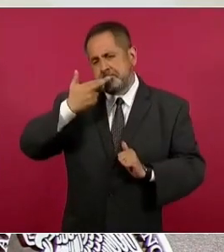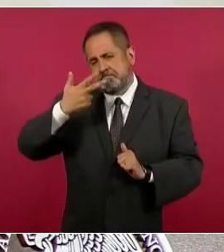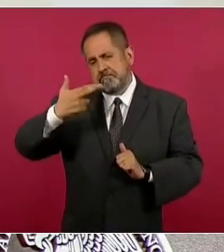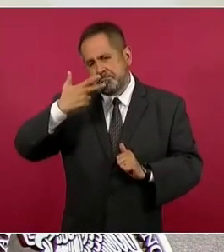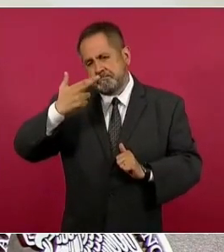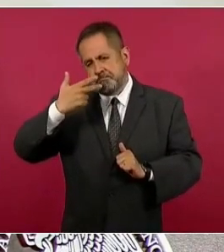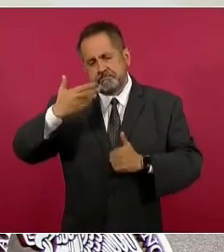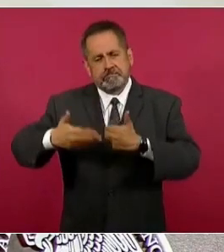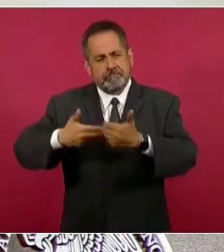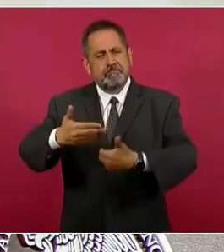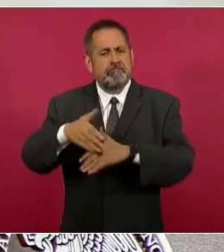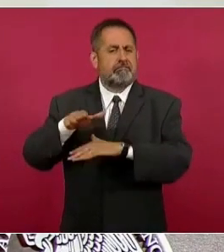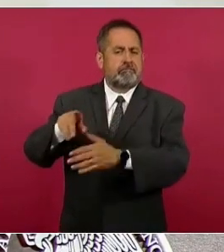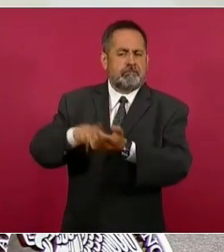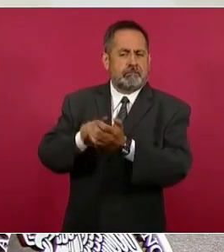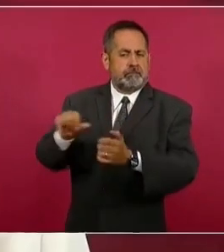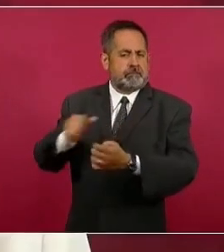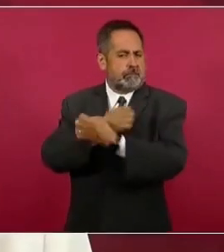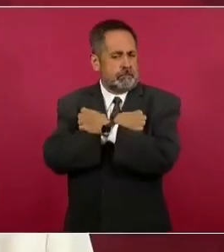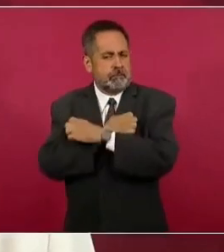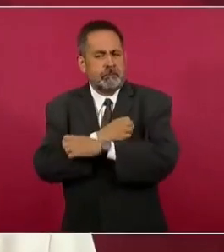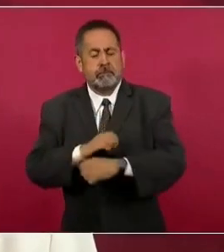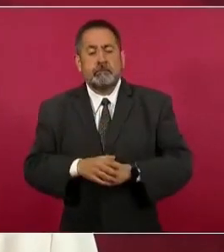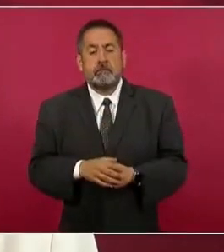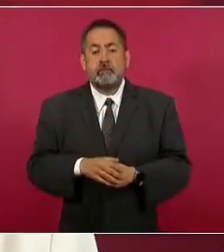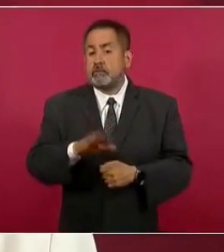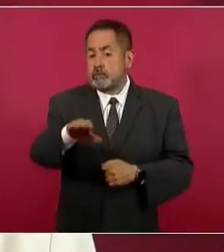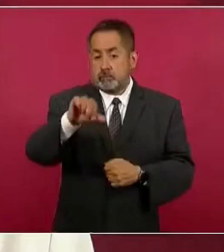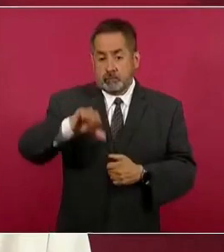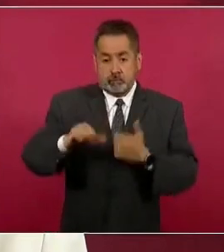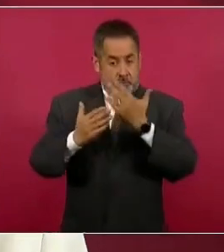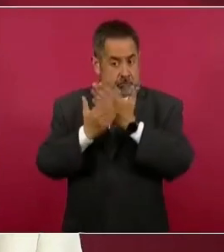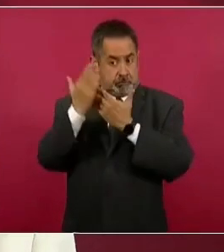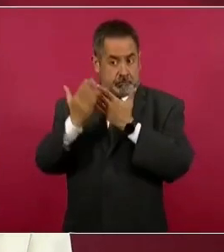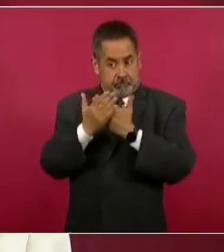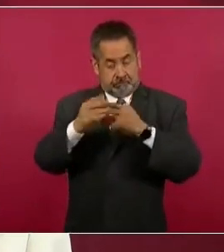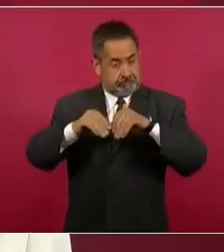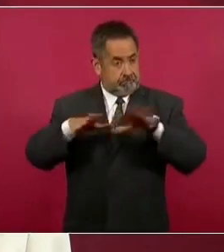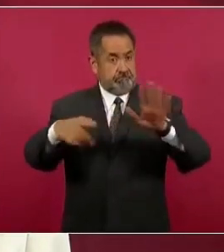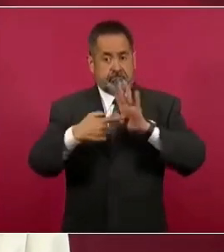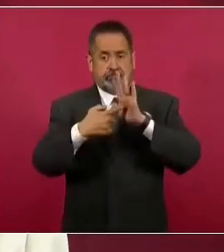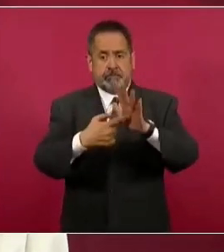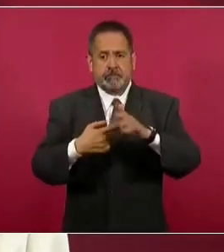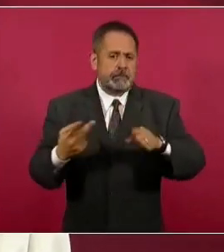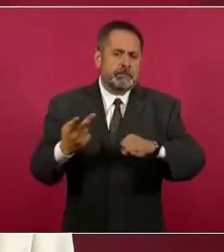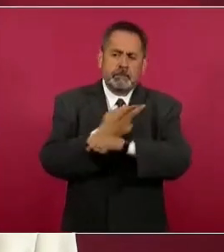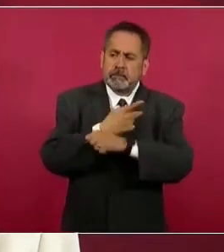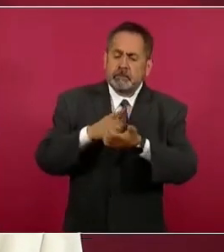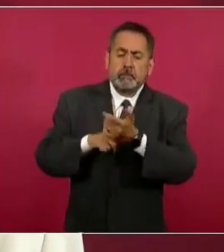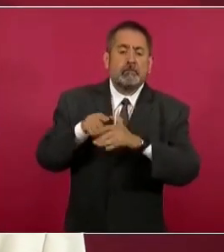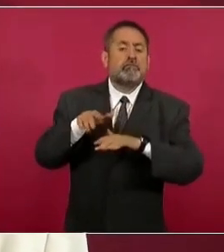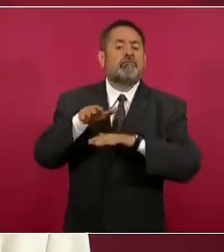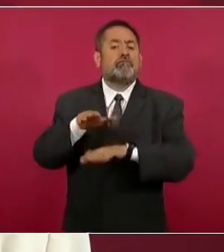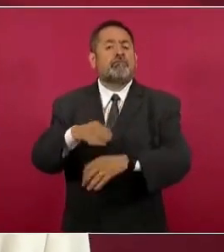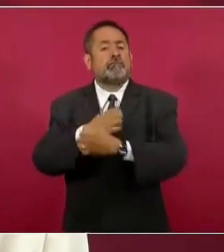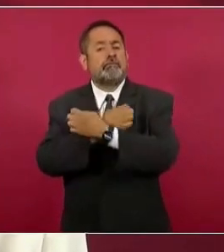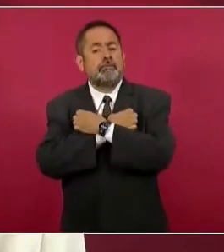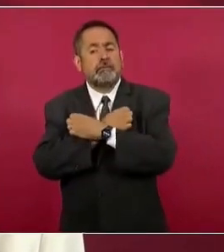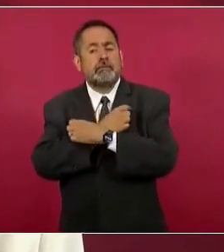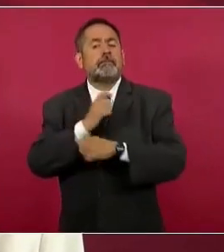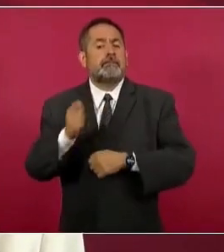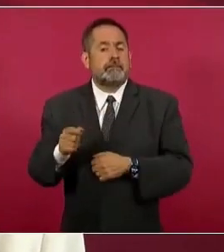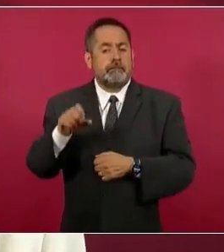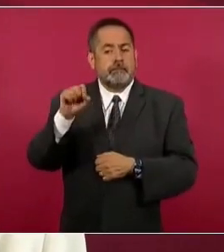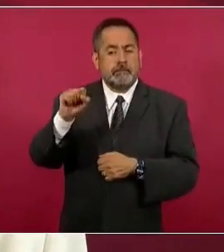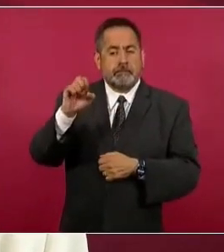refiere a la educación. Además, esta mañana también presentaremos algunos de los avances en materia de educación que la